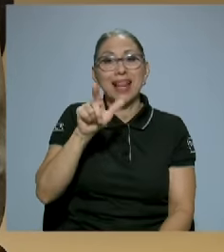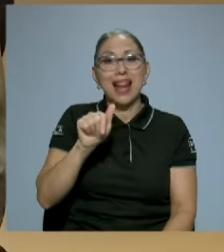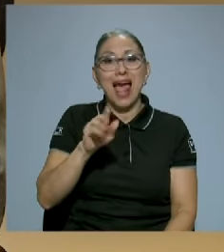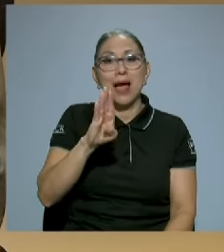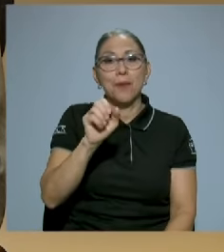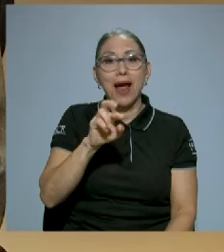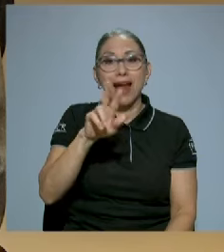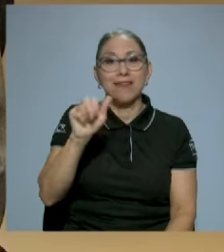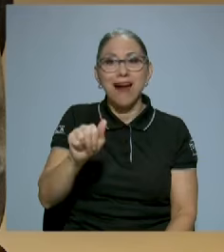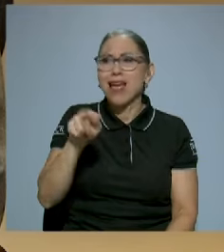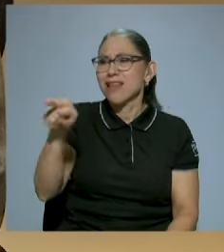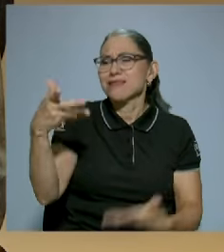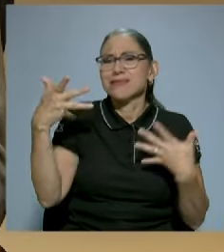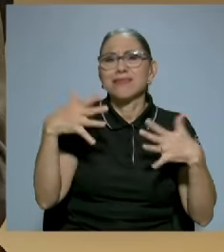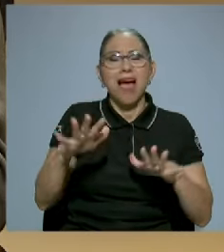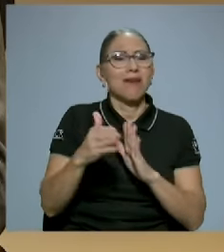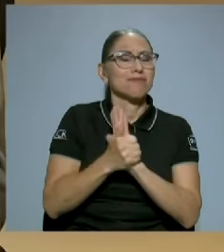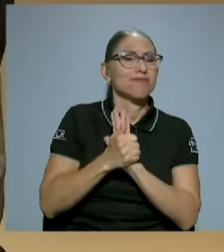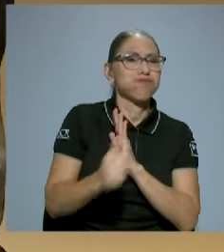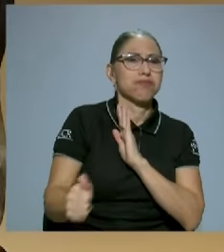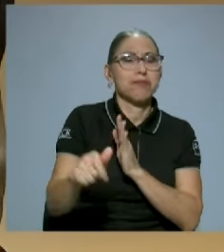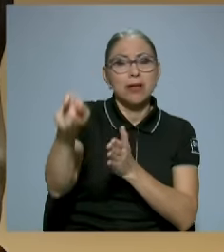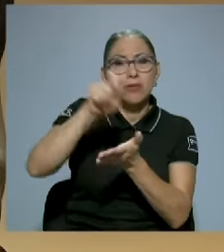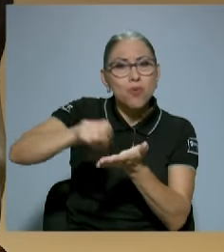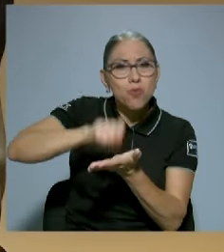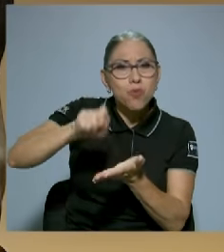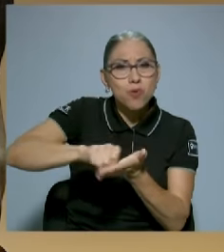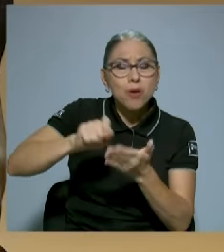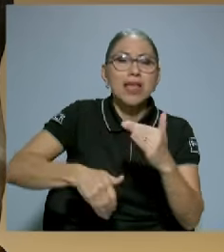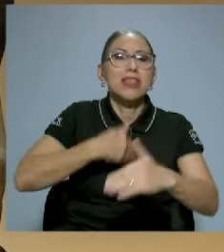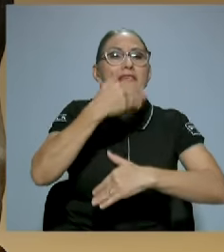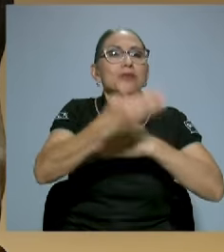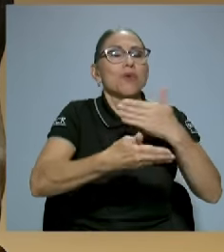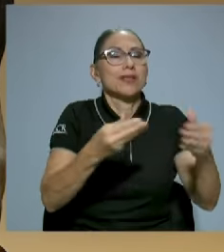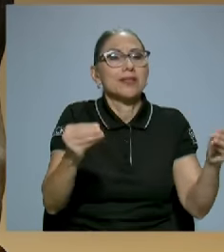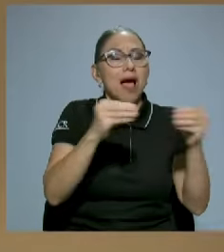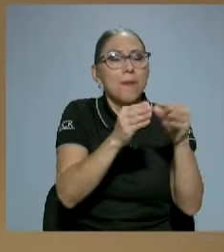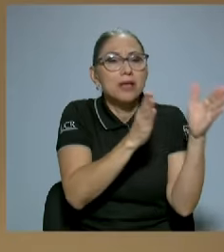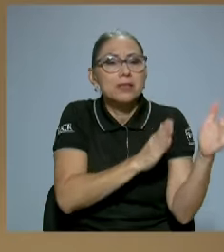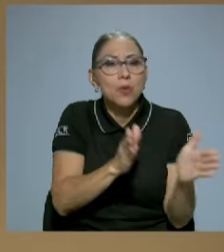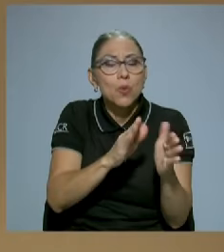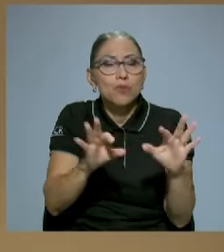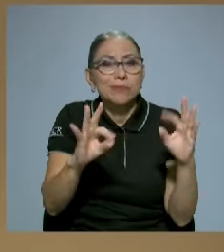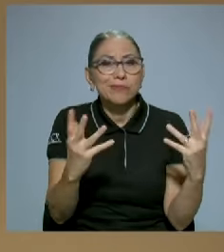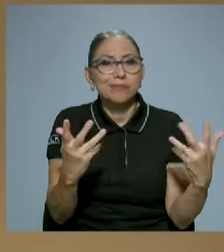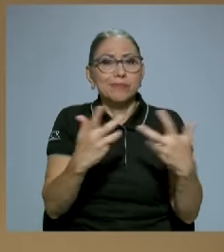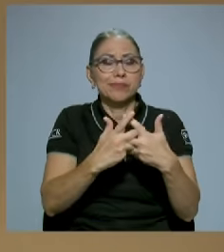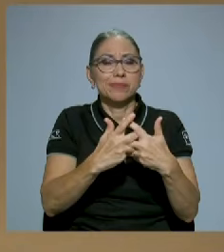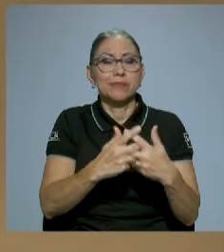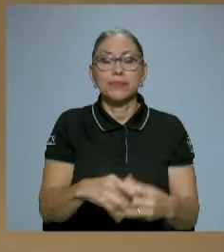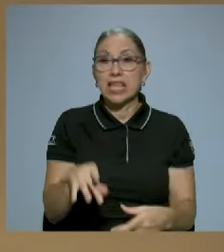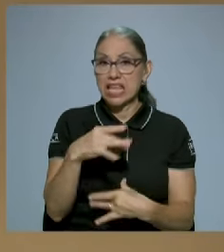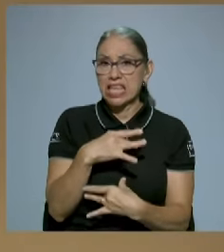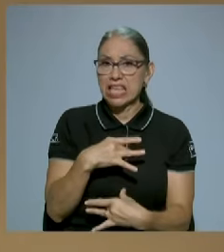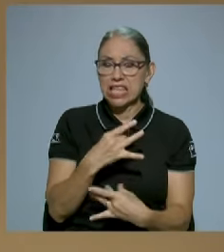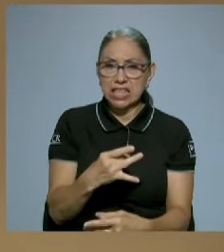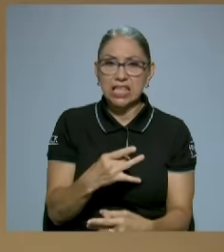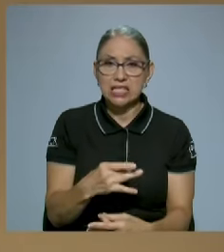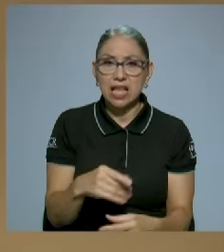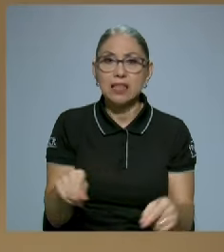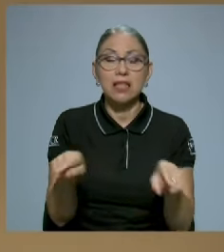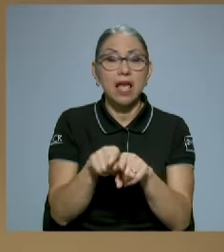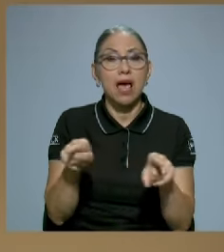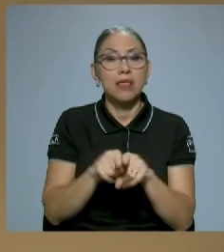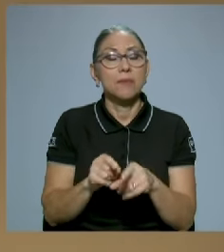apuntes y en poder luego reconstruir eso. Qué interesante. además, un